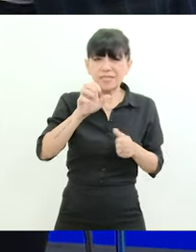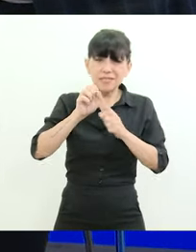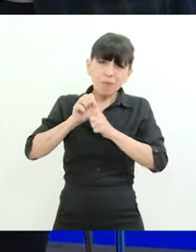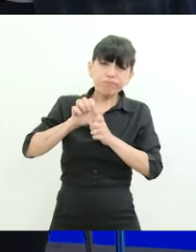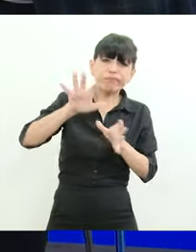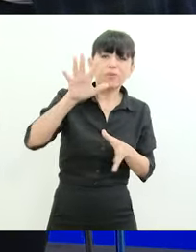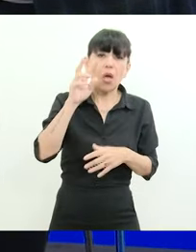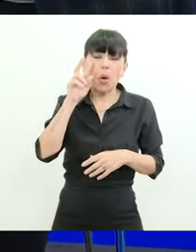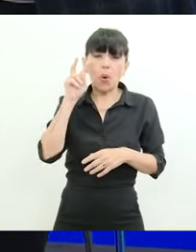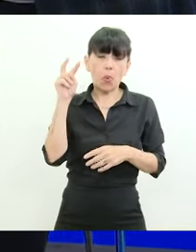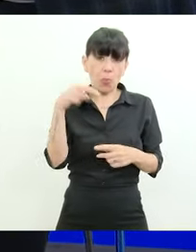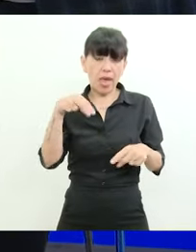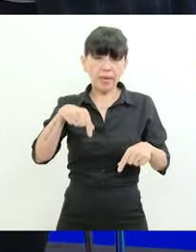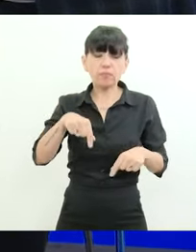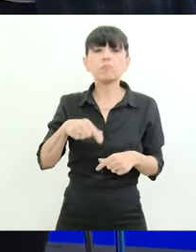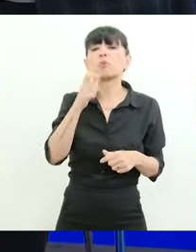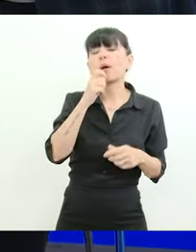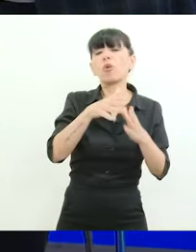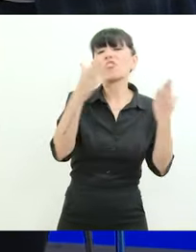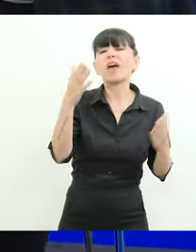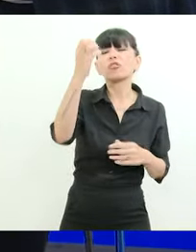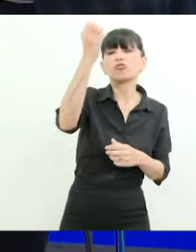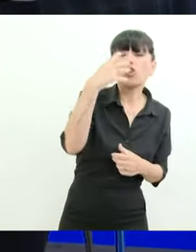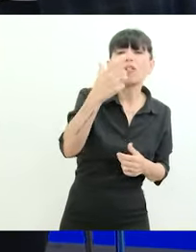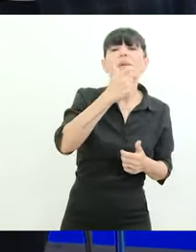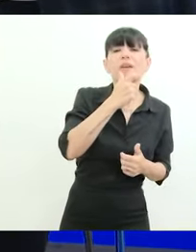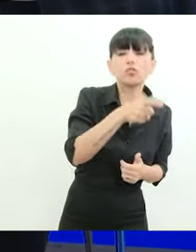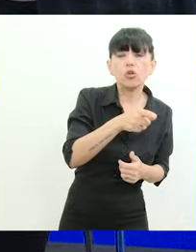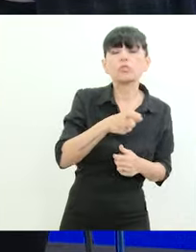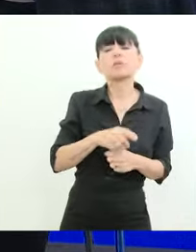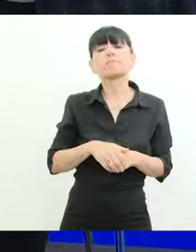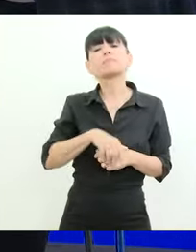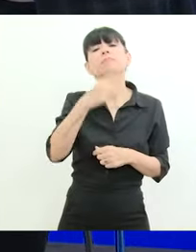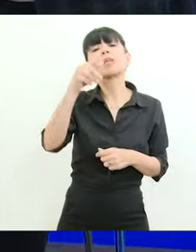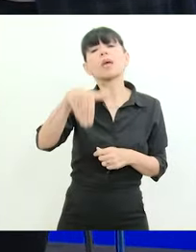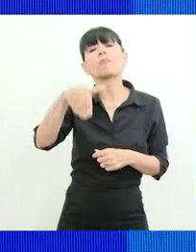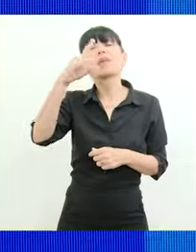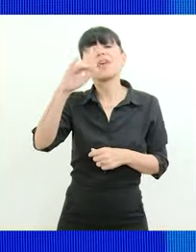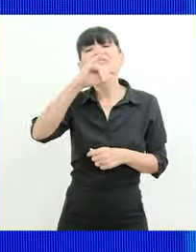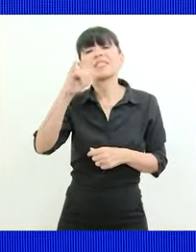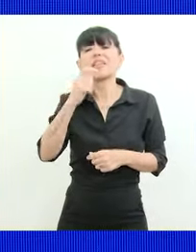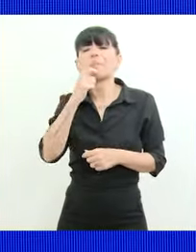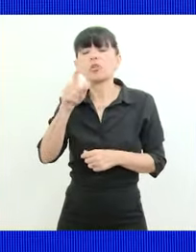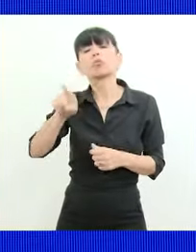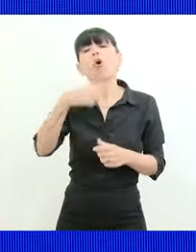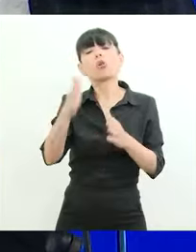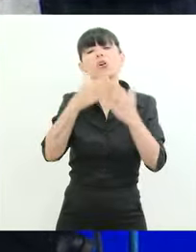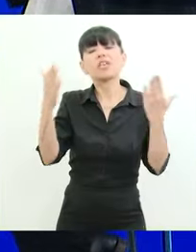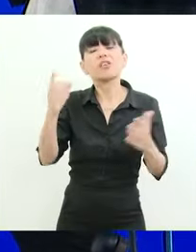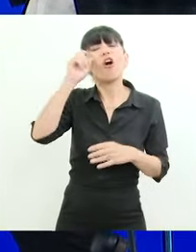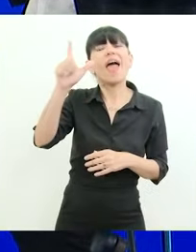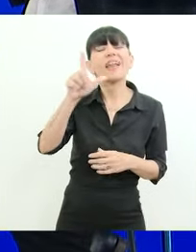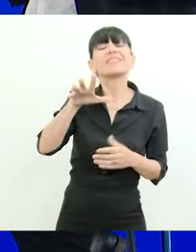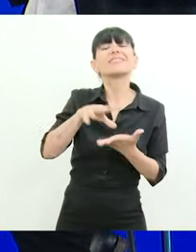9 de Mendoza diario El Sol de Mendoza diario 1 de Mendoza portal MDZ de Mendoza diario El Territorio